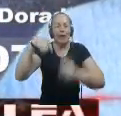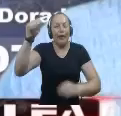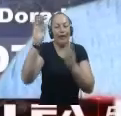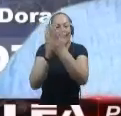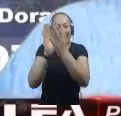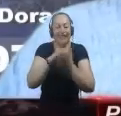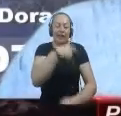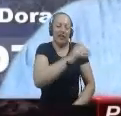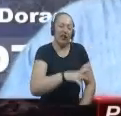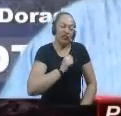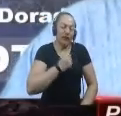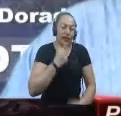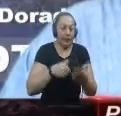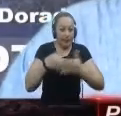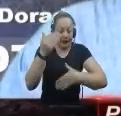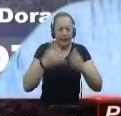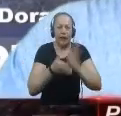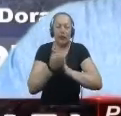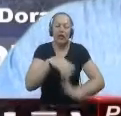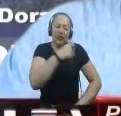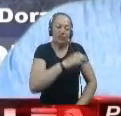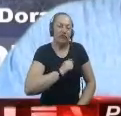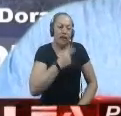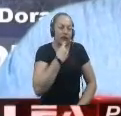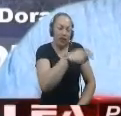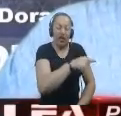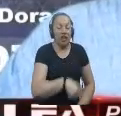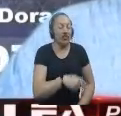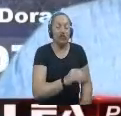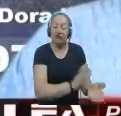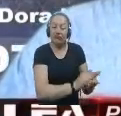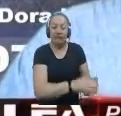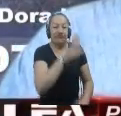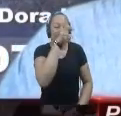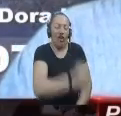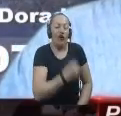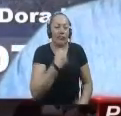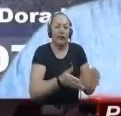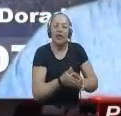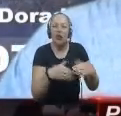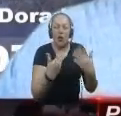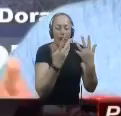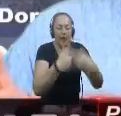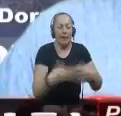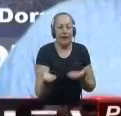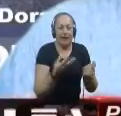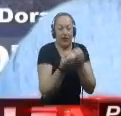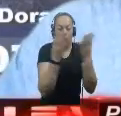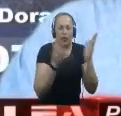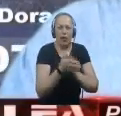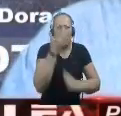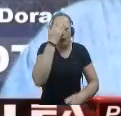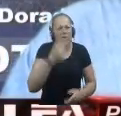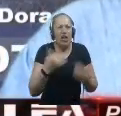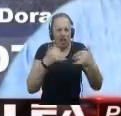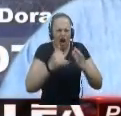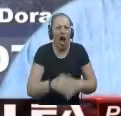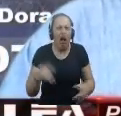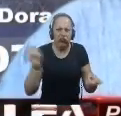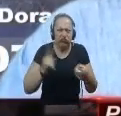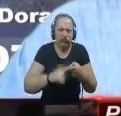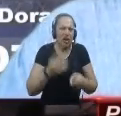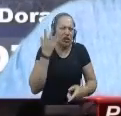suena En la campana Arranquemos con lo que no suena No está sonando En este momento La empresa de servicios públicos Pues ya viene varios días